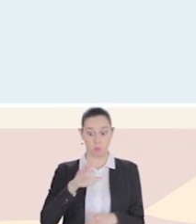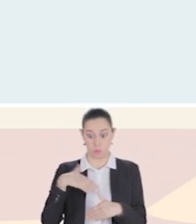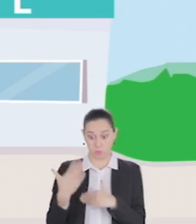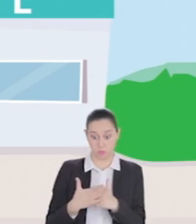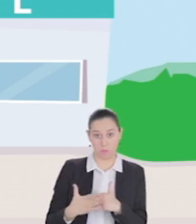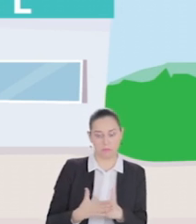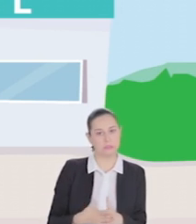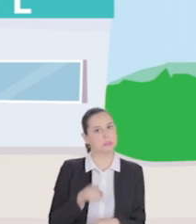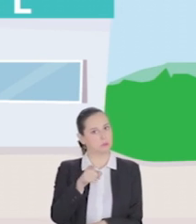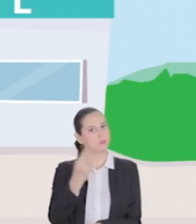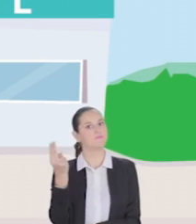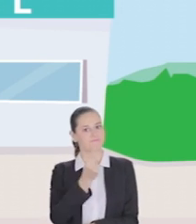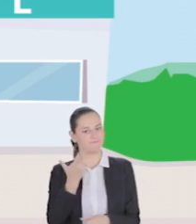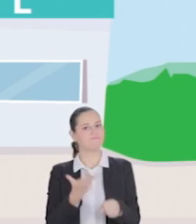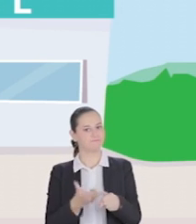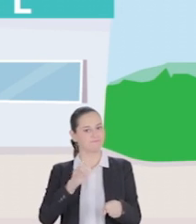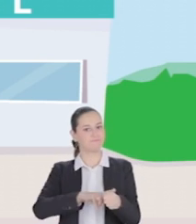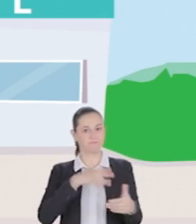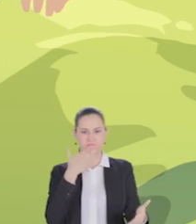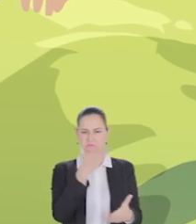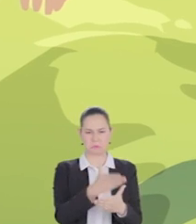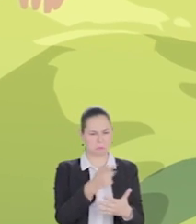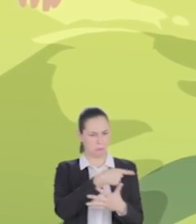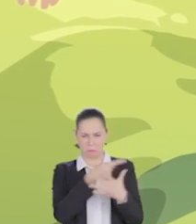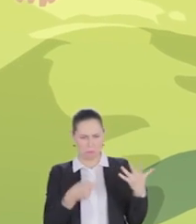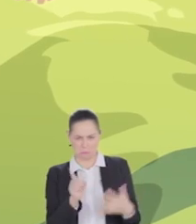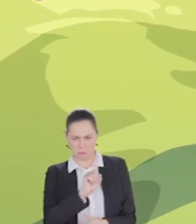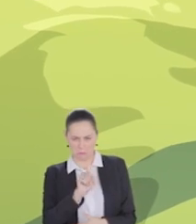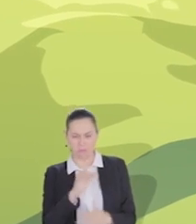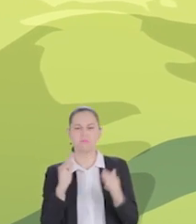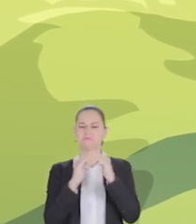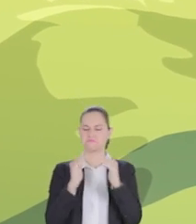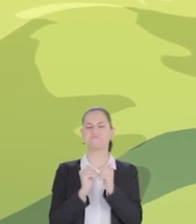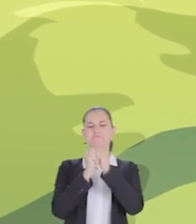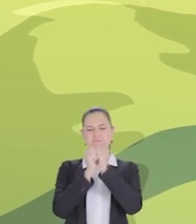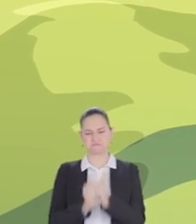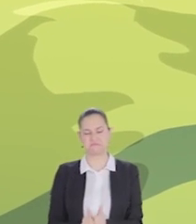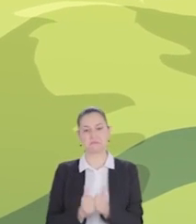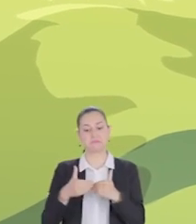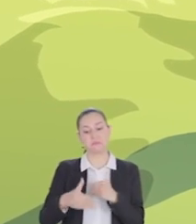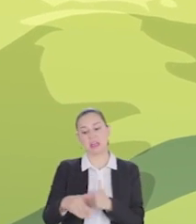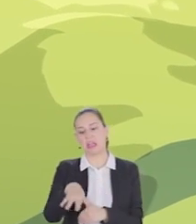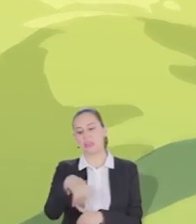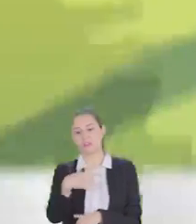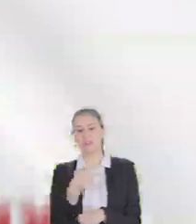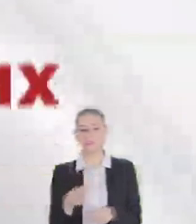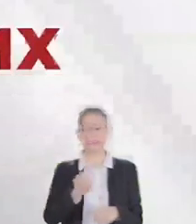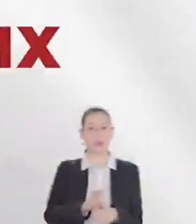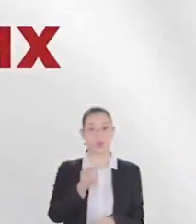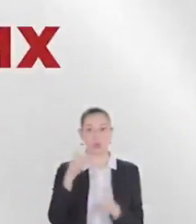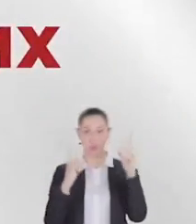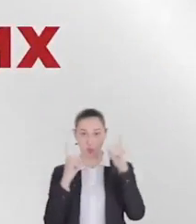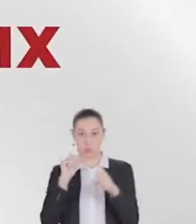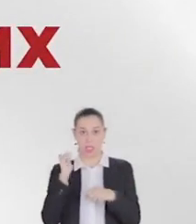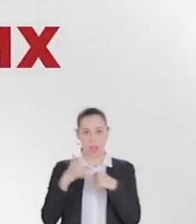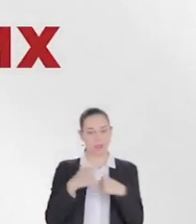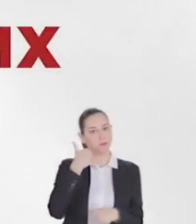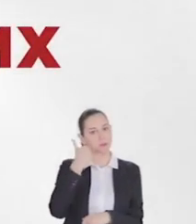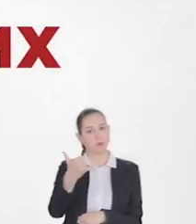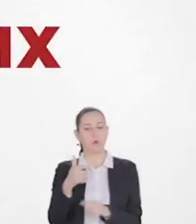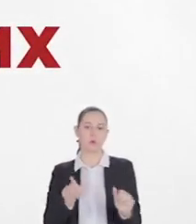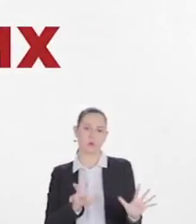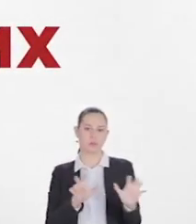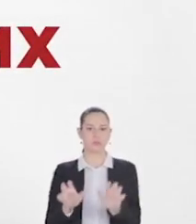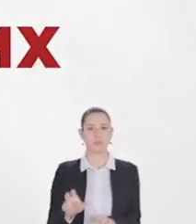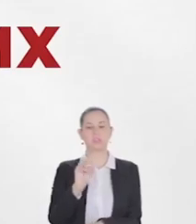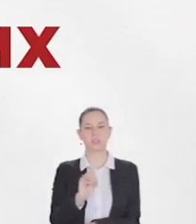estás embarazada, acude pronto a buscar atención médica. Si no, quédate en casa. La enfermedad pasará en 14 días. Si tienes dudas,